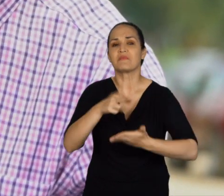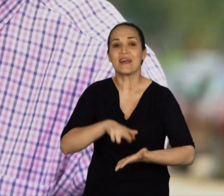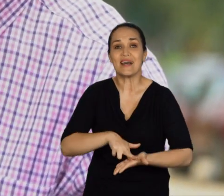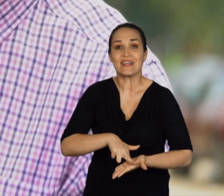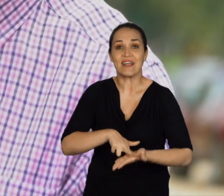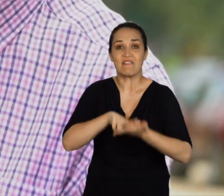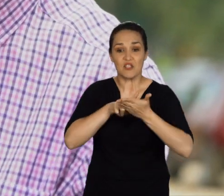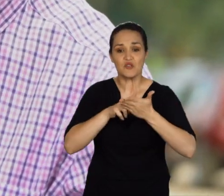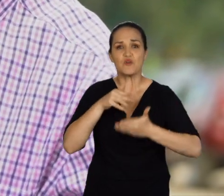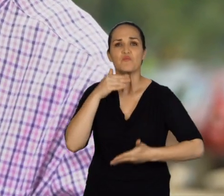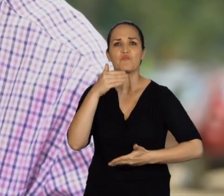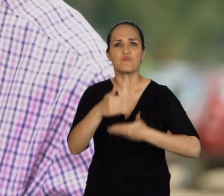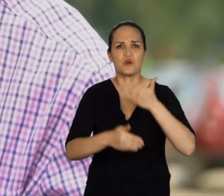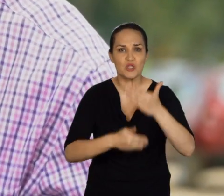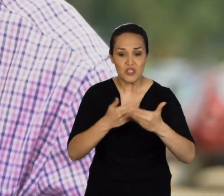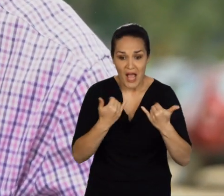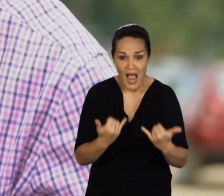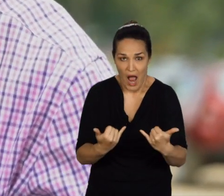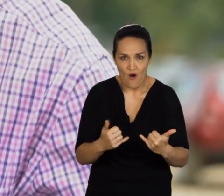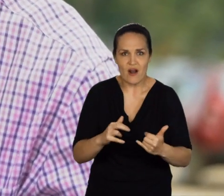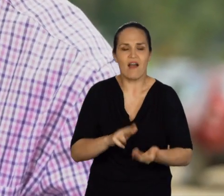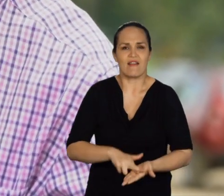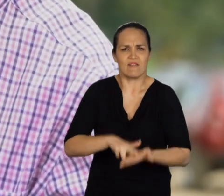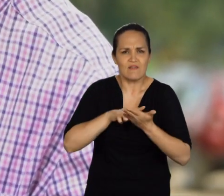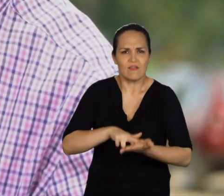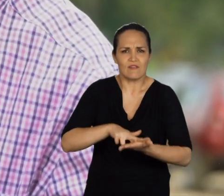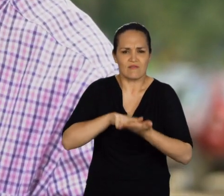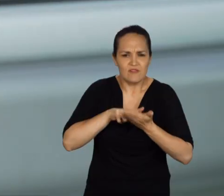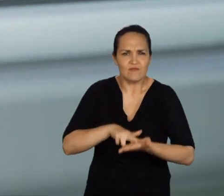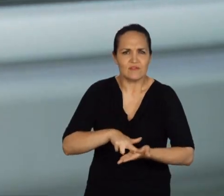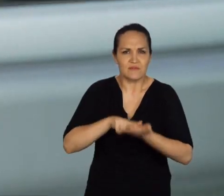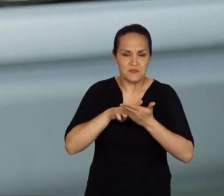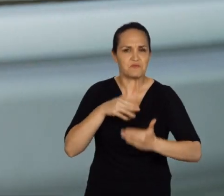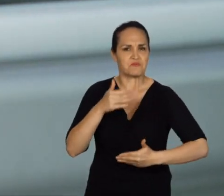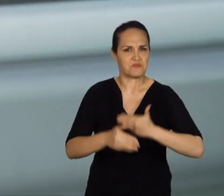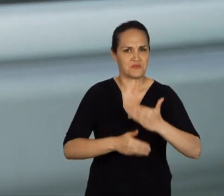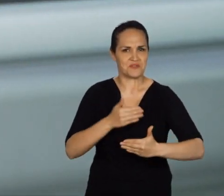rehabilitación es en el proceso en el que actualmente nos encontramos.